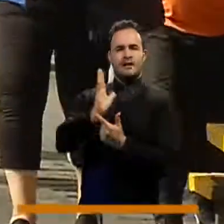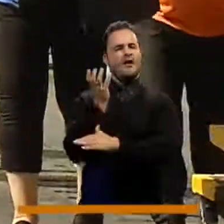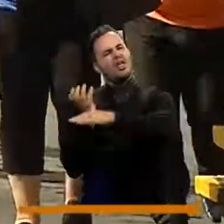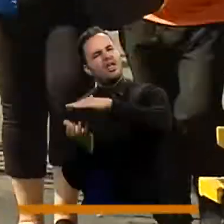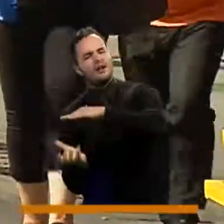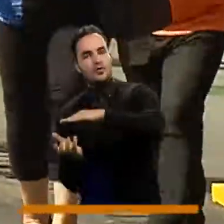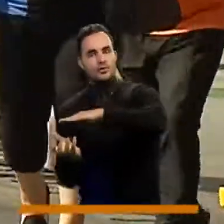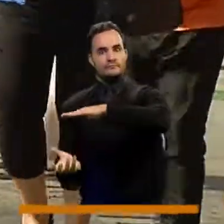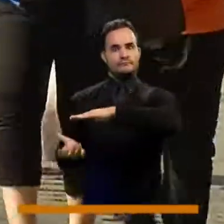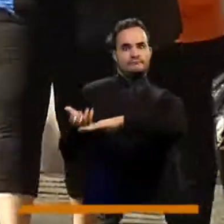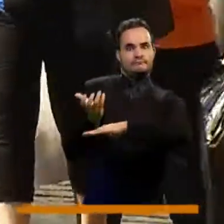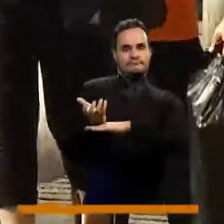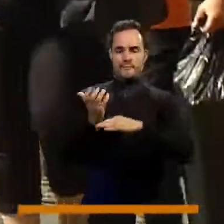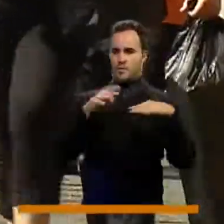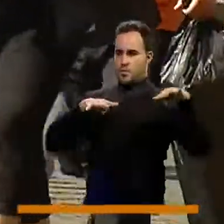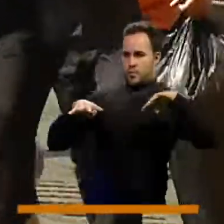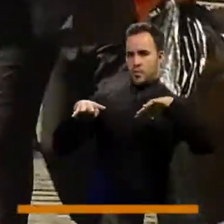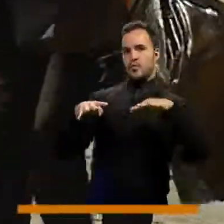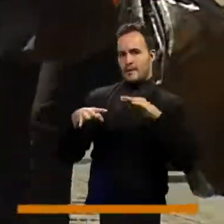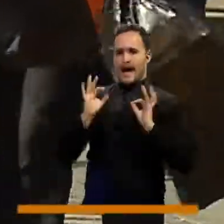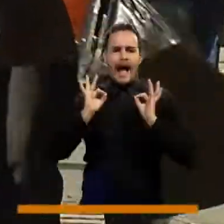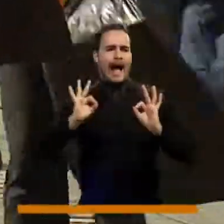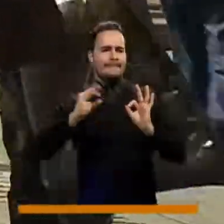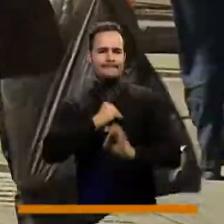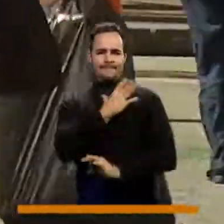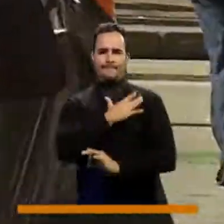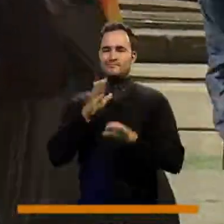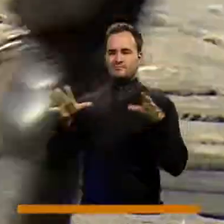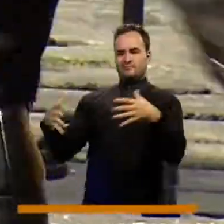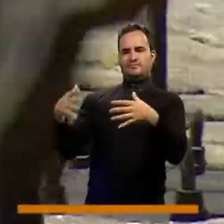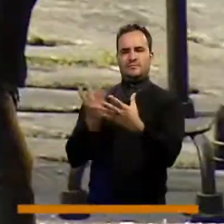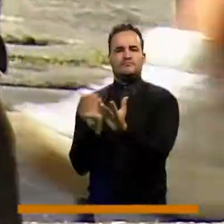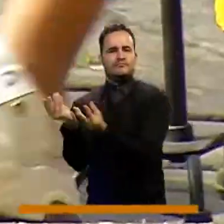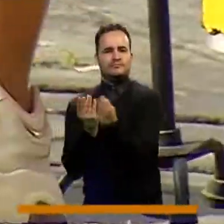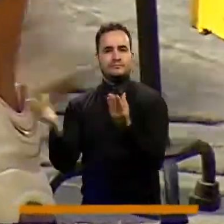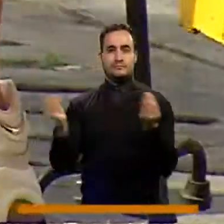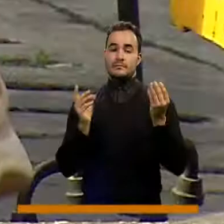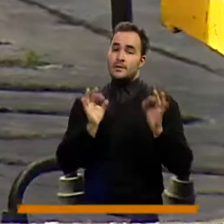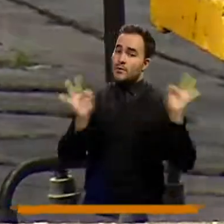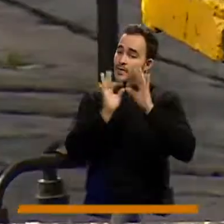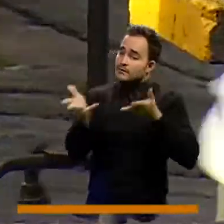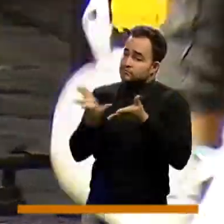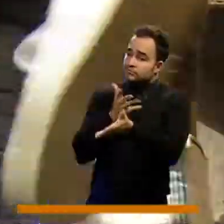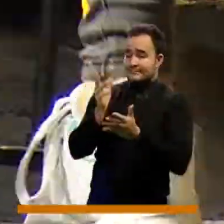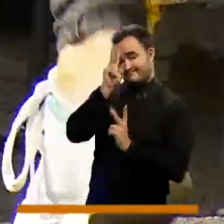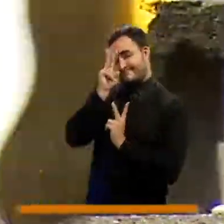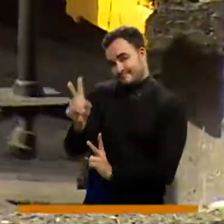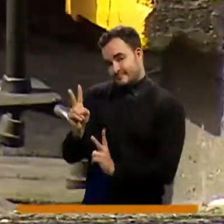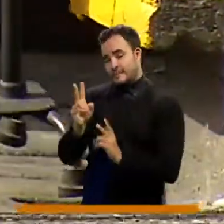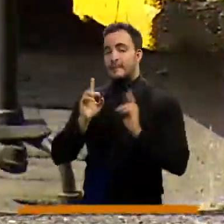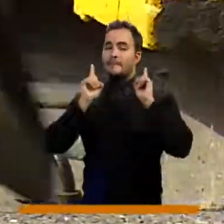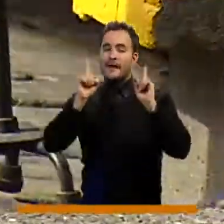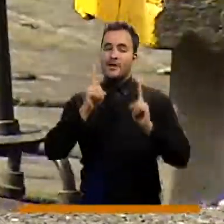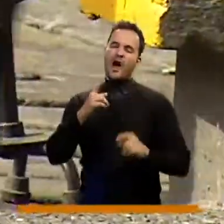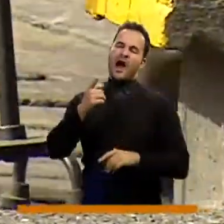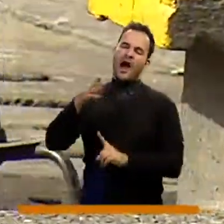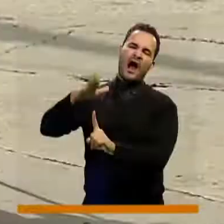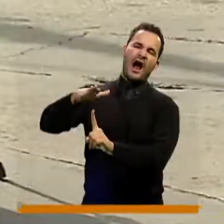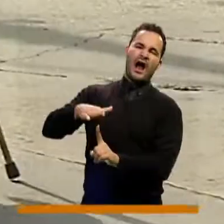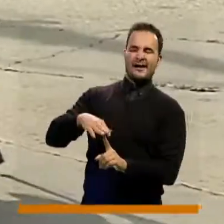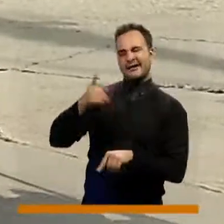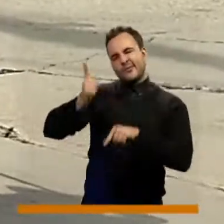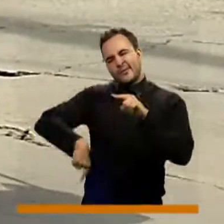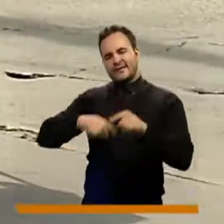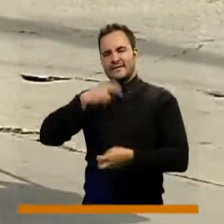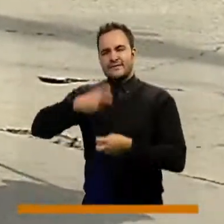visibilizar y relacionarse con este grupo poblacional con respeto y sin asistencialismo.